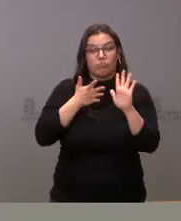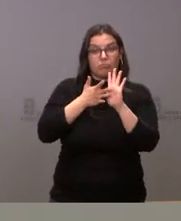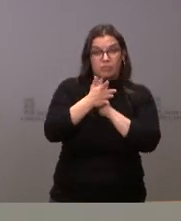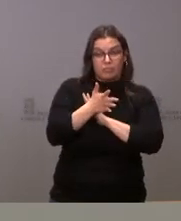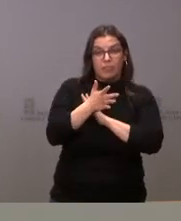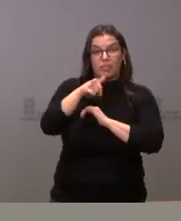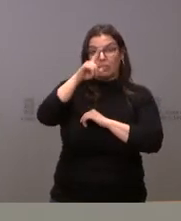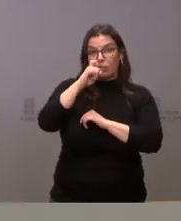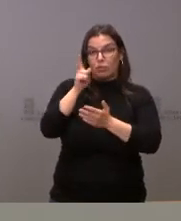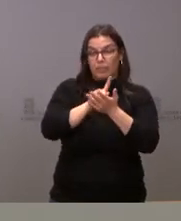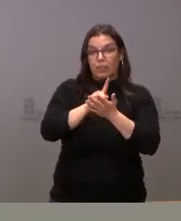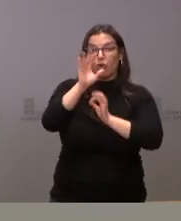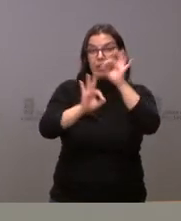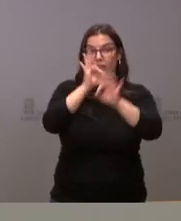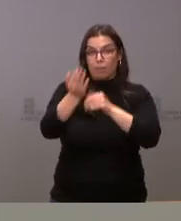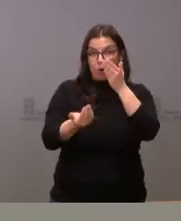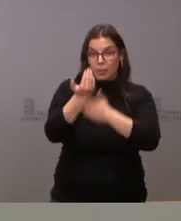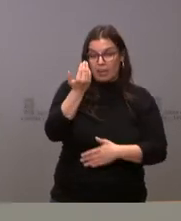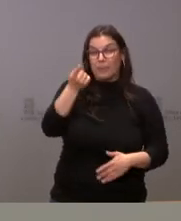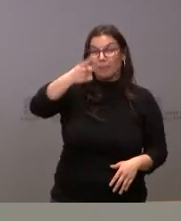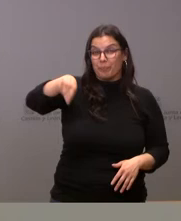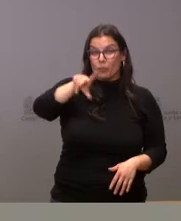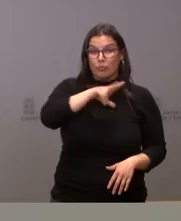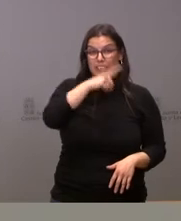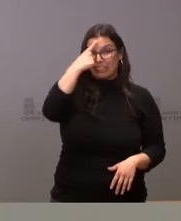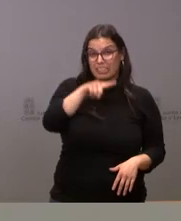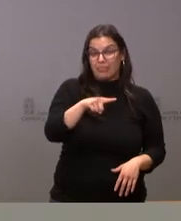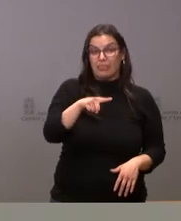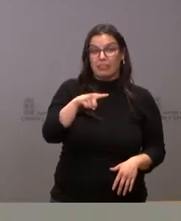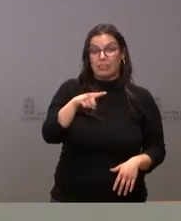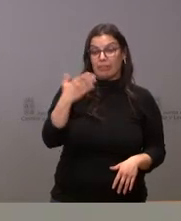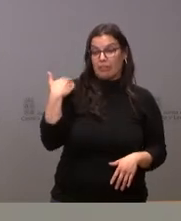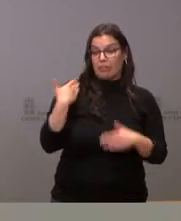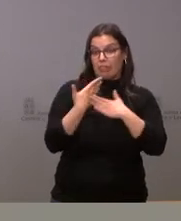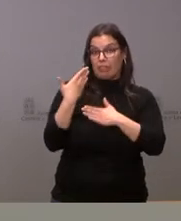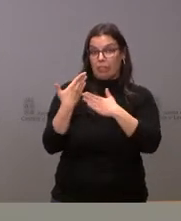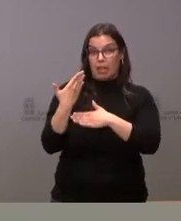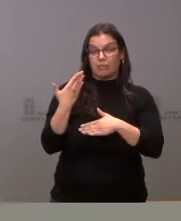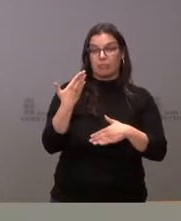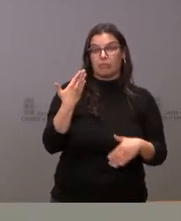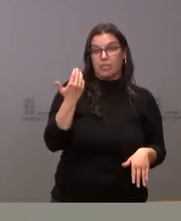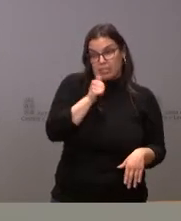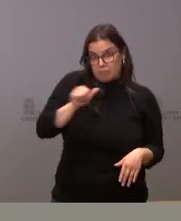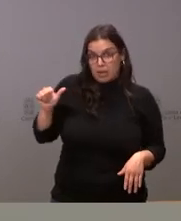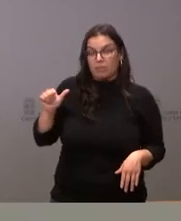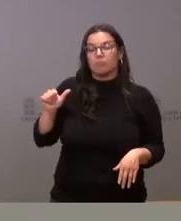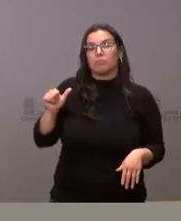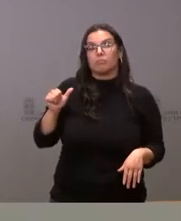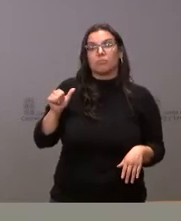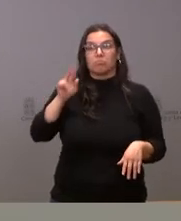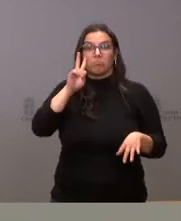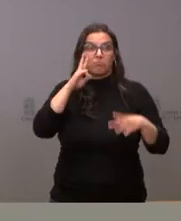Será por la mañana. Saben ustedes que en los últimos días, esta misma semana, y en esta actuación de